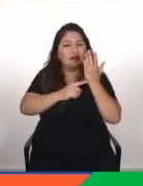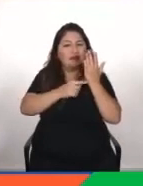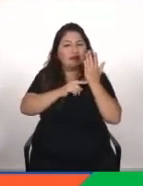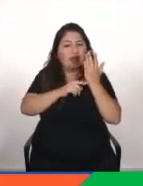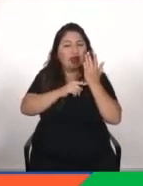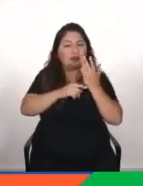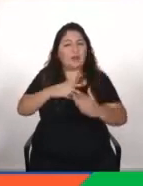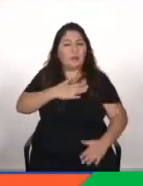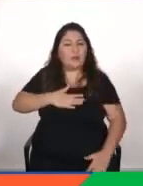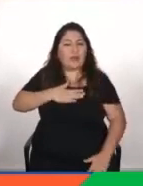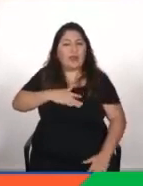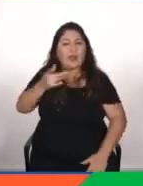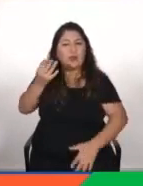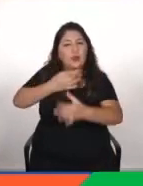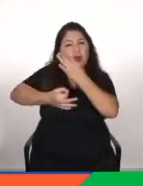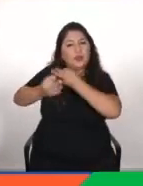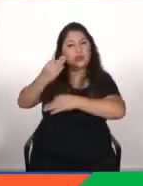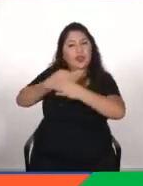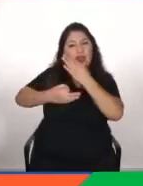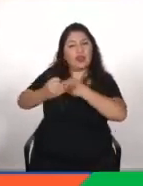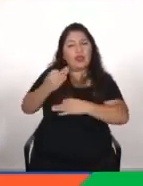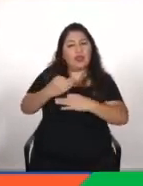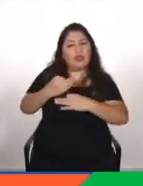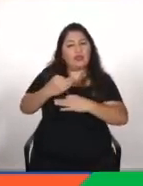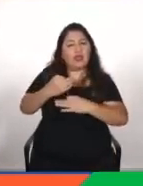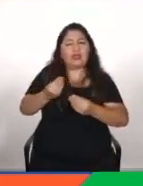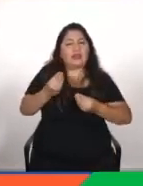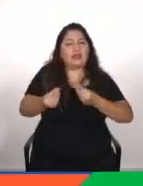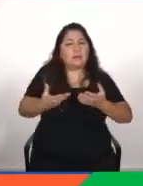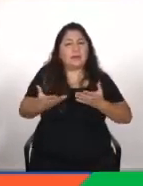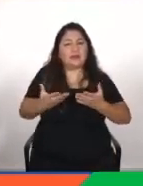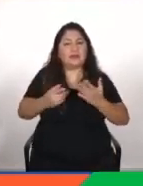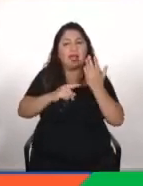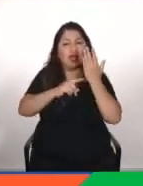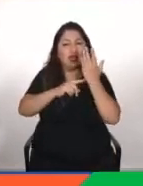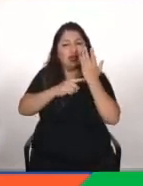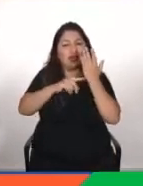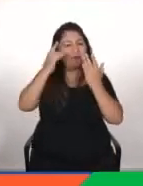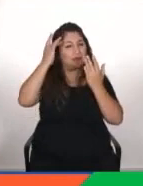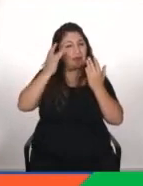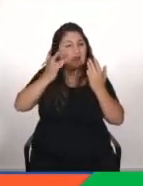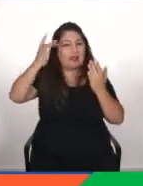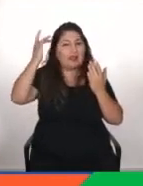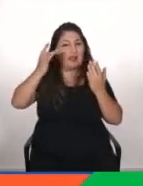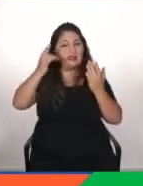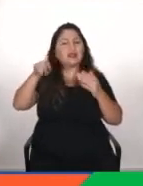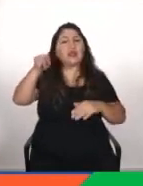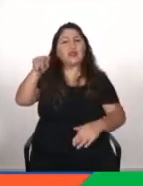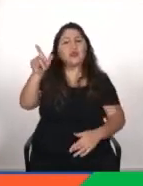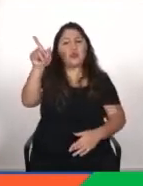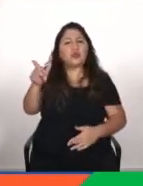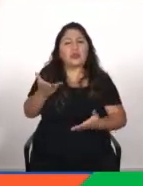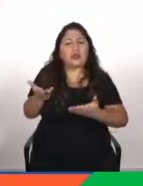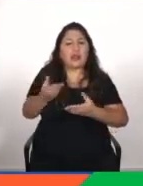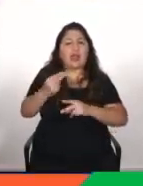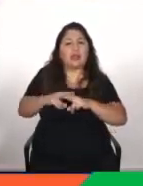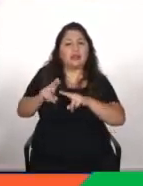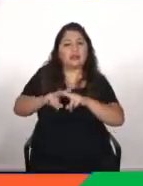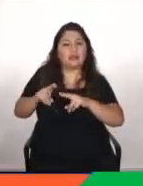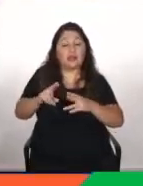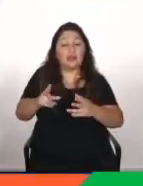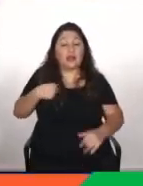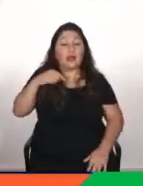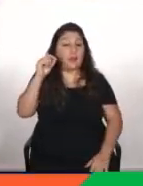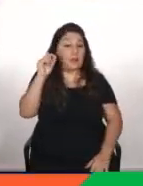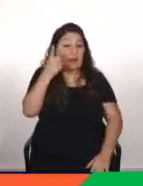como el panorama actual de en qué está la inteligencia artificial y en qué estás tú un poco Vale, yo lo primero que te digo es que no te